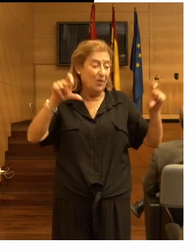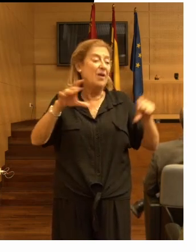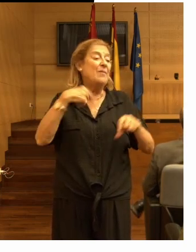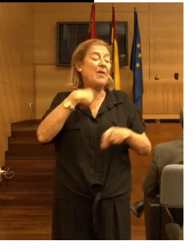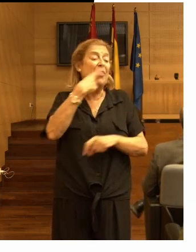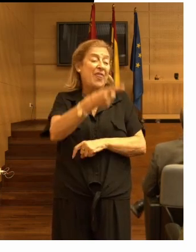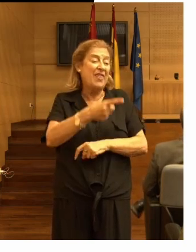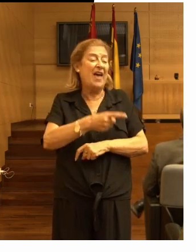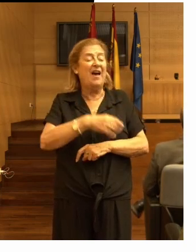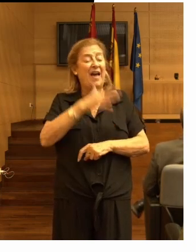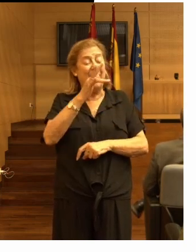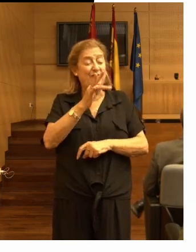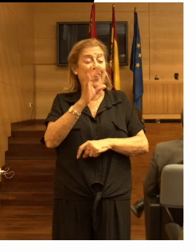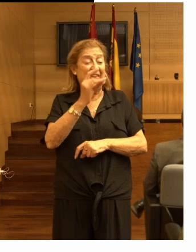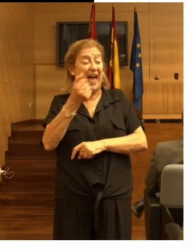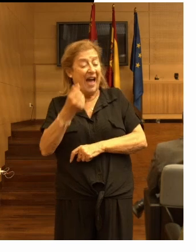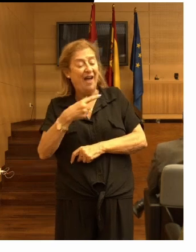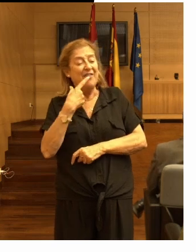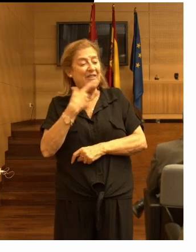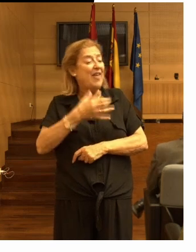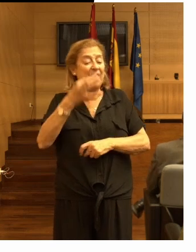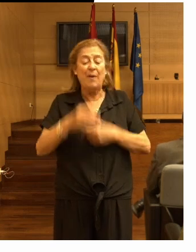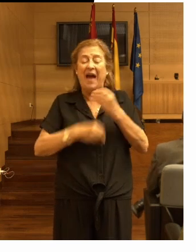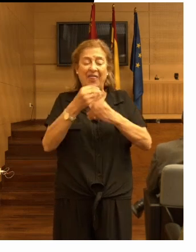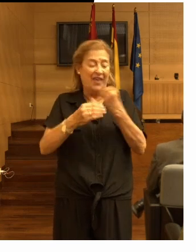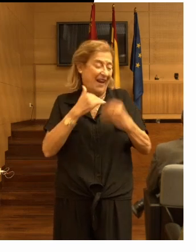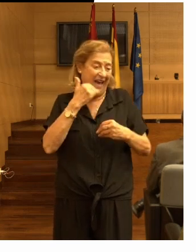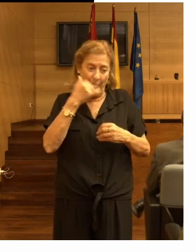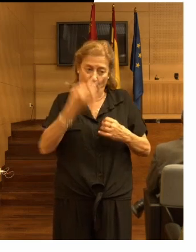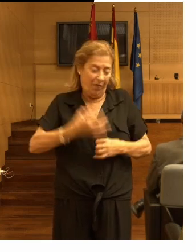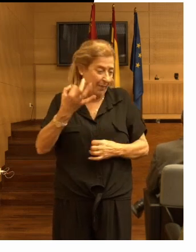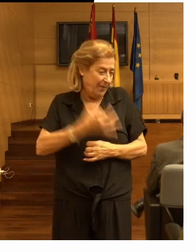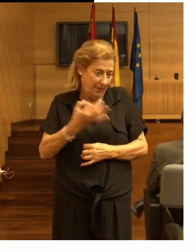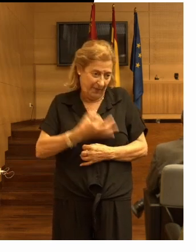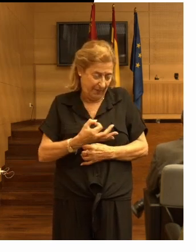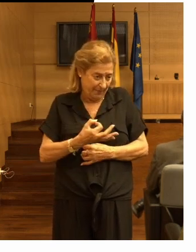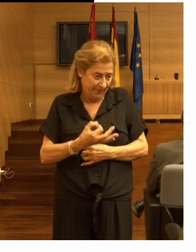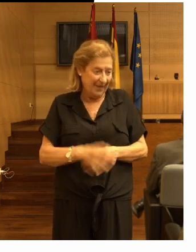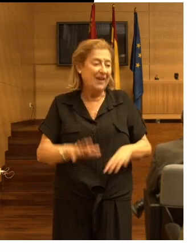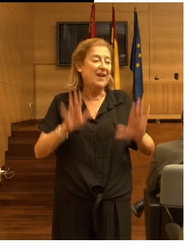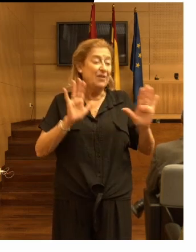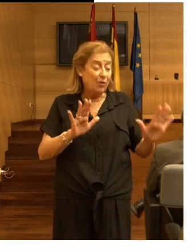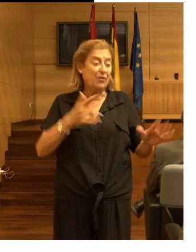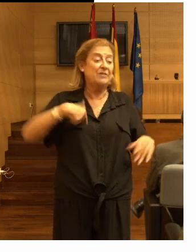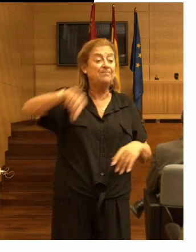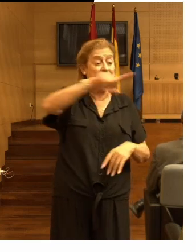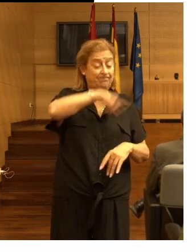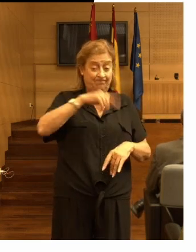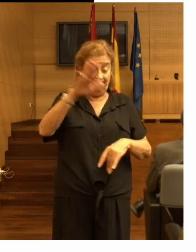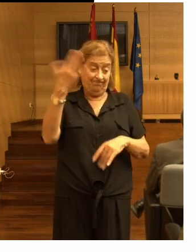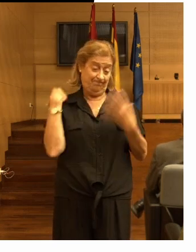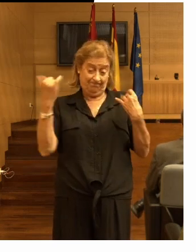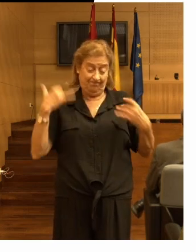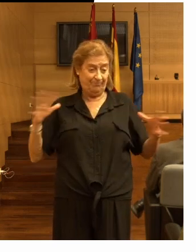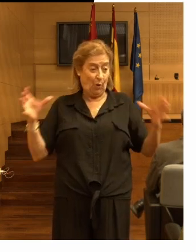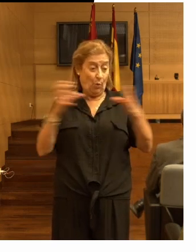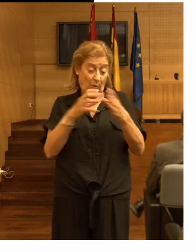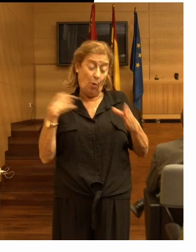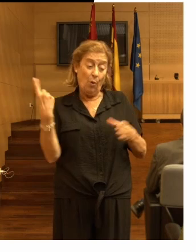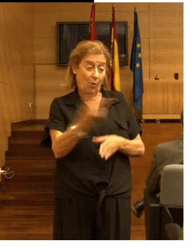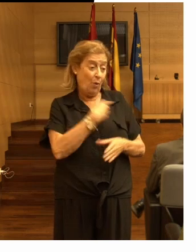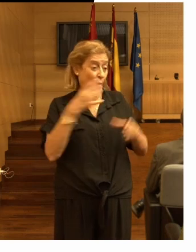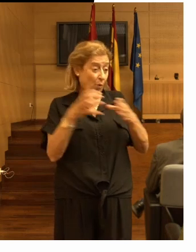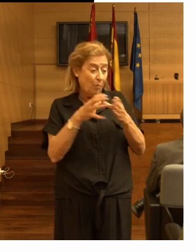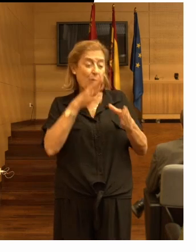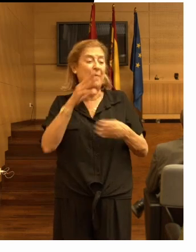decía la FDA dijo que había que hacer algo así que nos juntaron a un grupo para